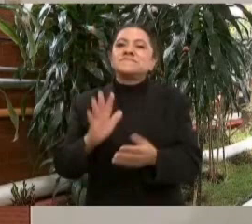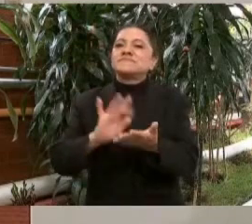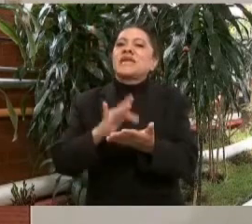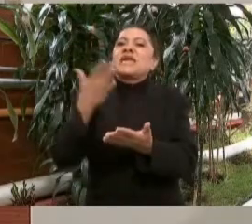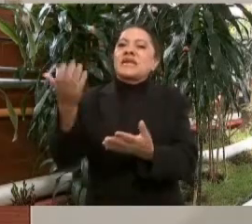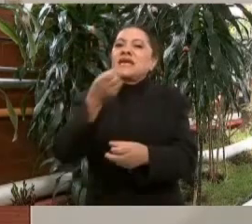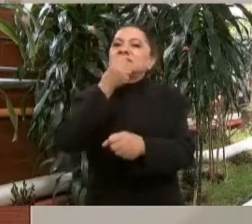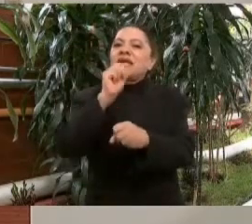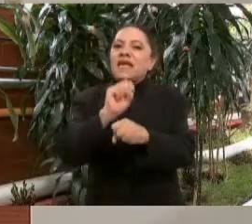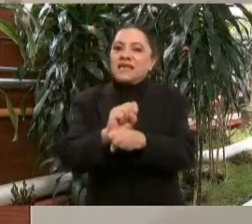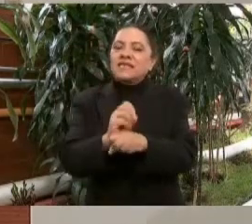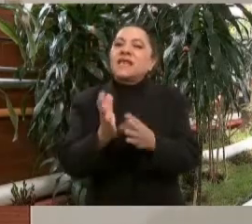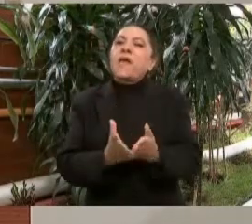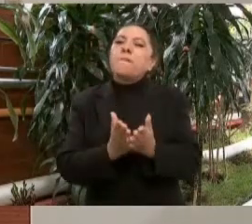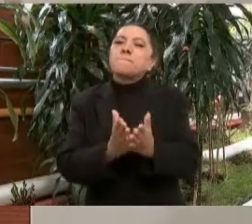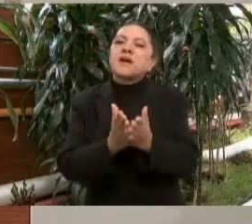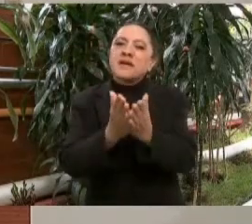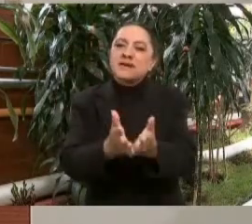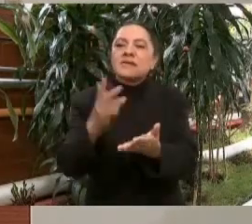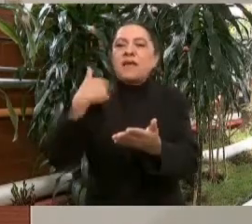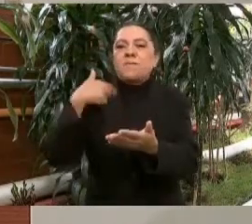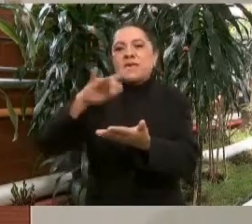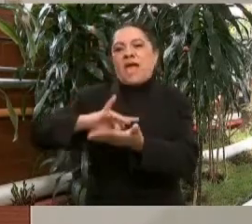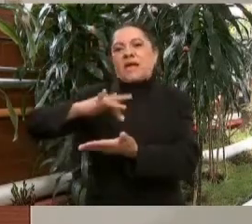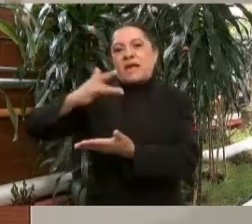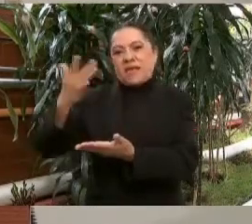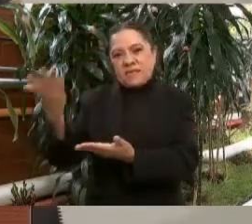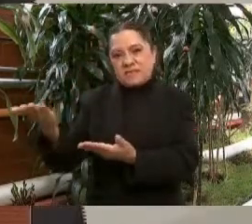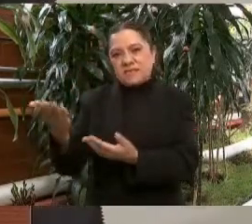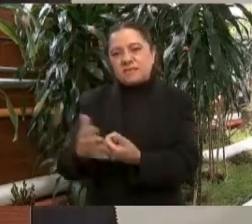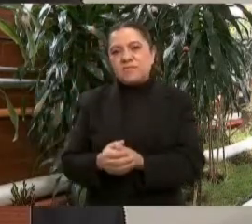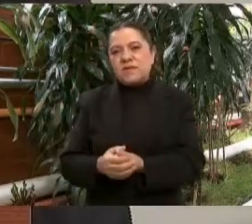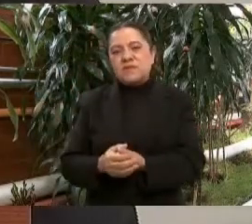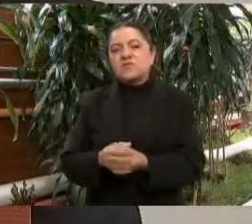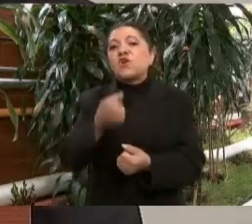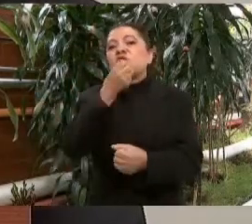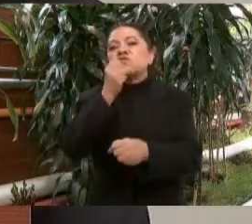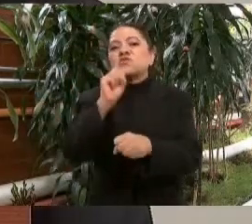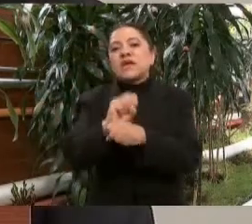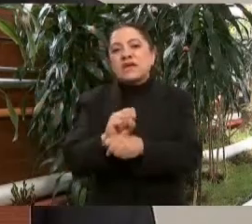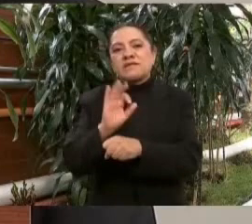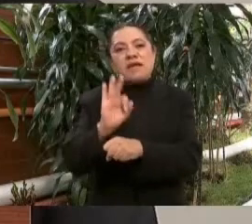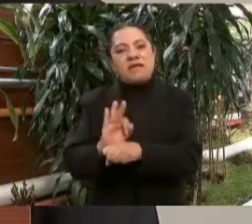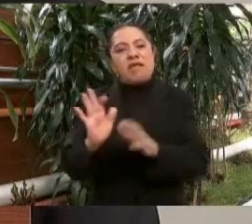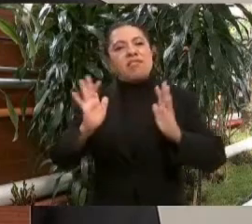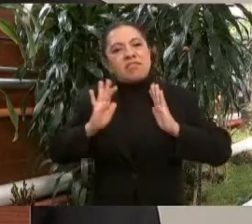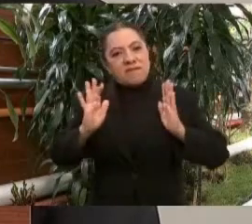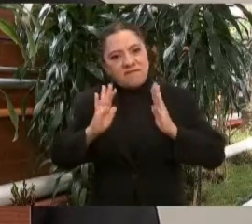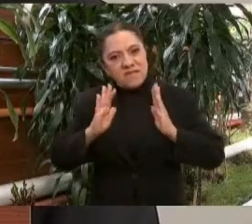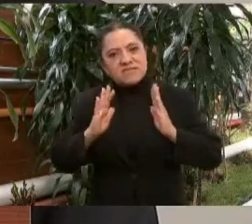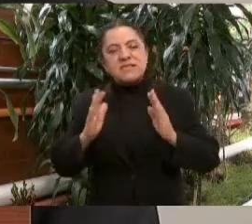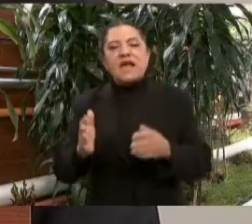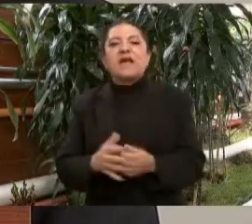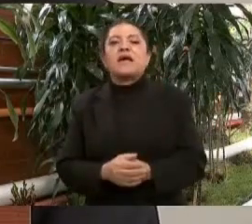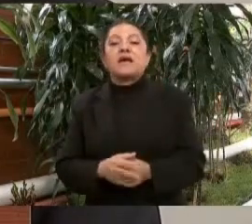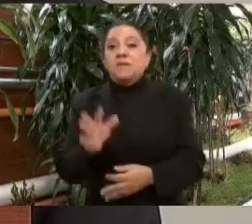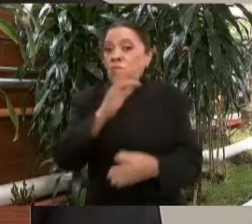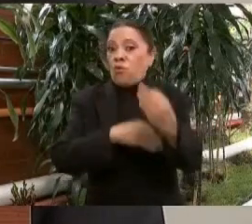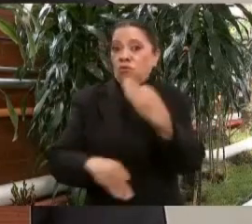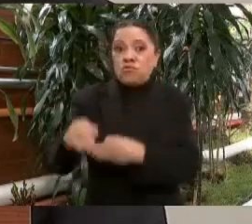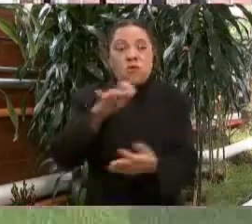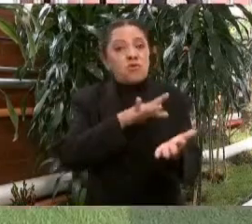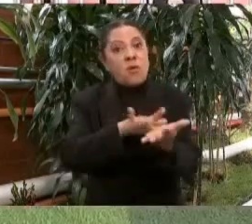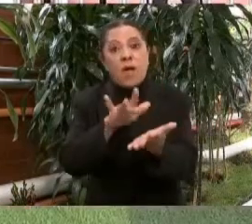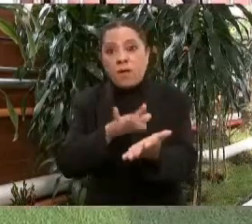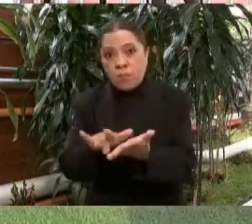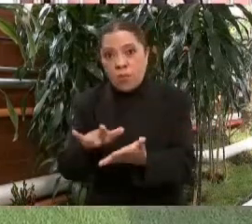Secretaría de Marina, mi agradecimiento a la Secretaría de la Defensa por todo este apoyo,